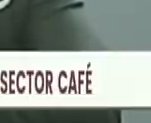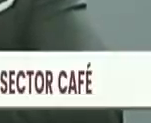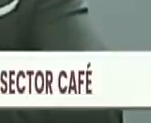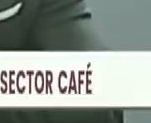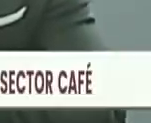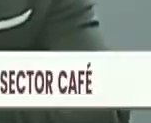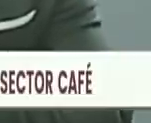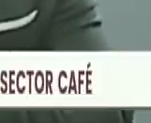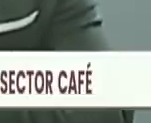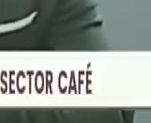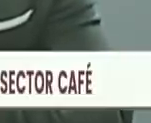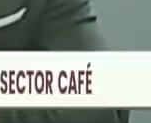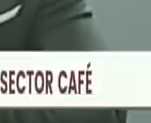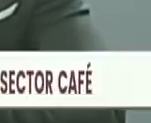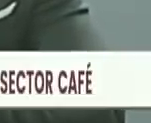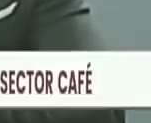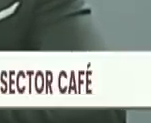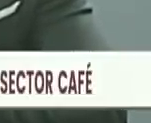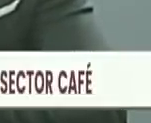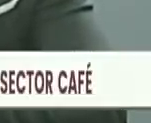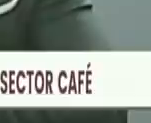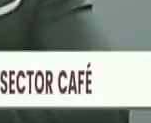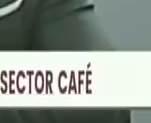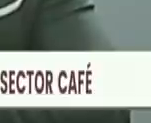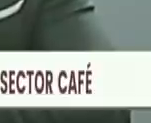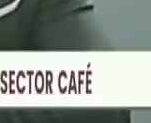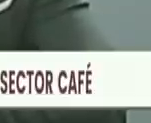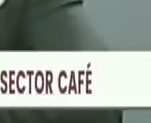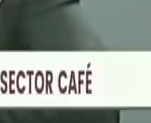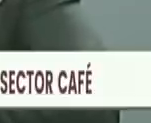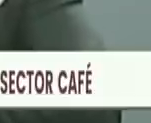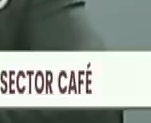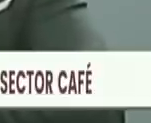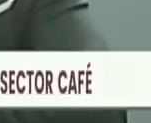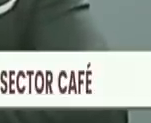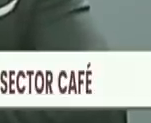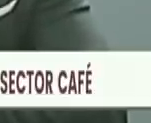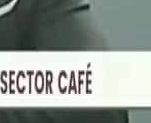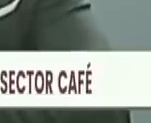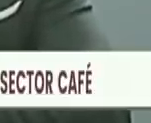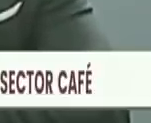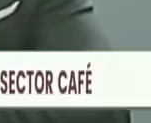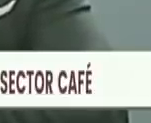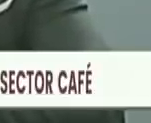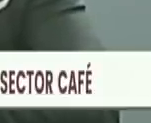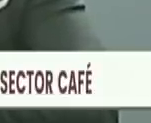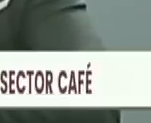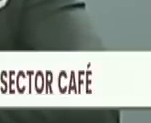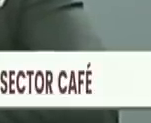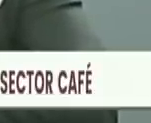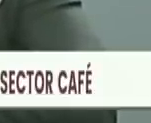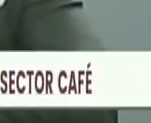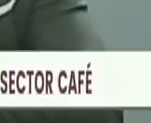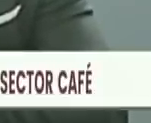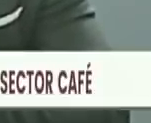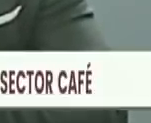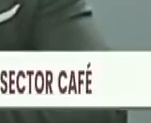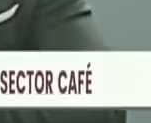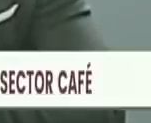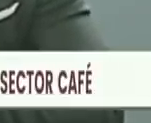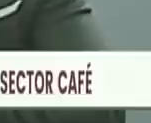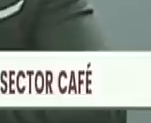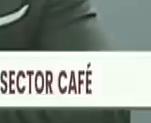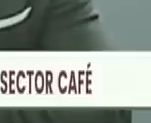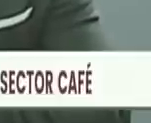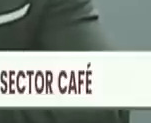sembrando y que esa caña pueda ir a los centrales, que en este caso es un rubro en lo cual ya tenemos una articulación entre los centrales y los